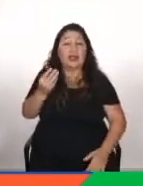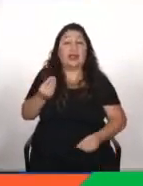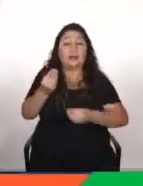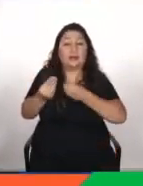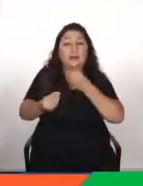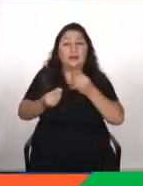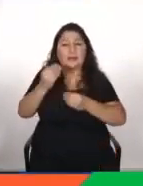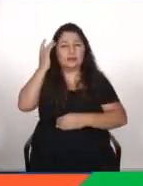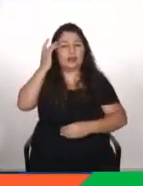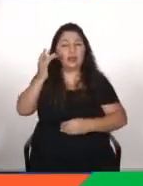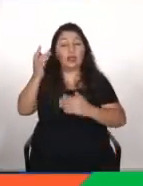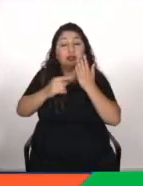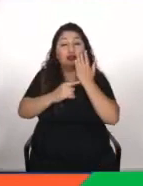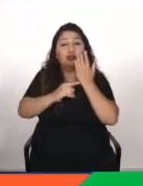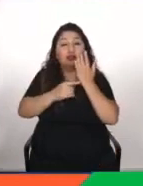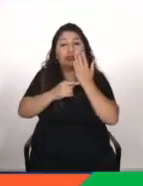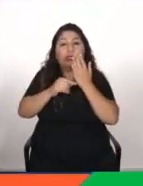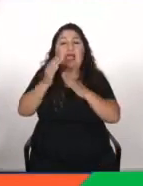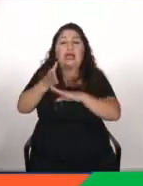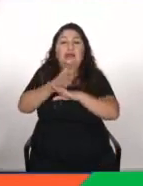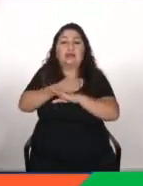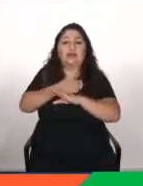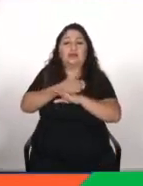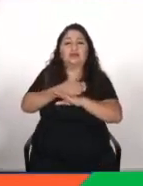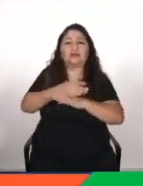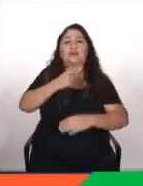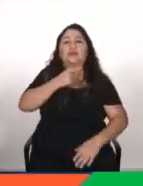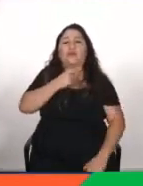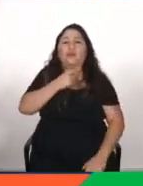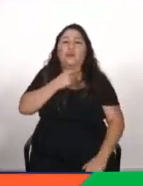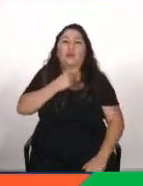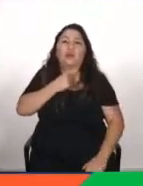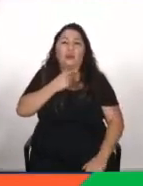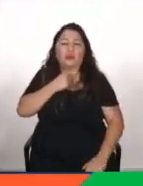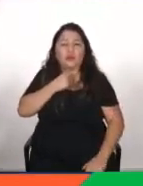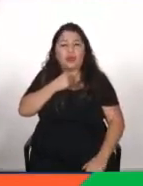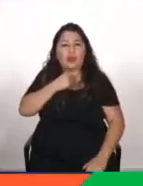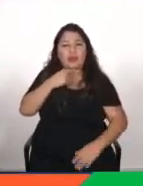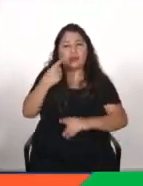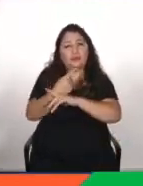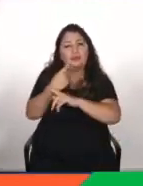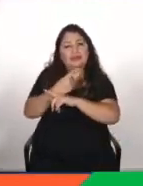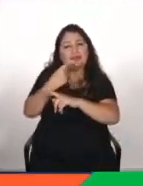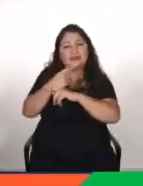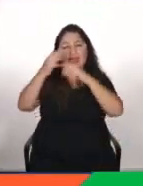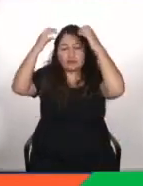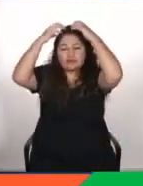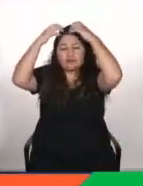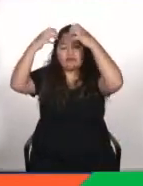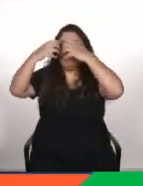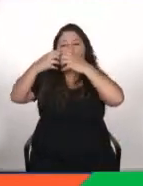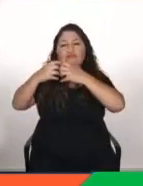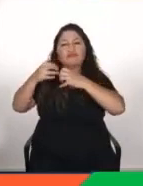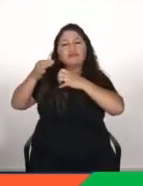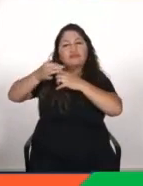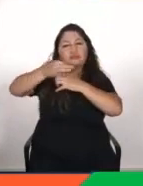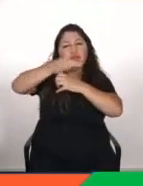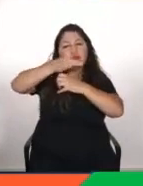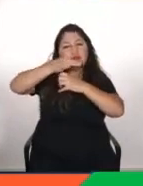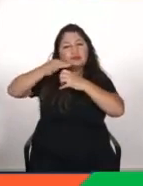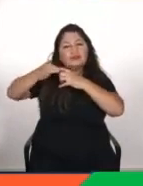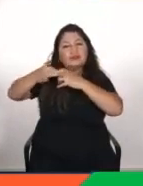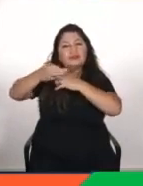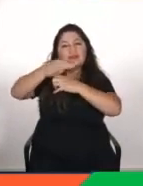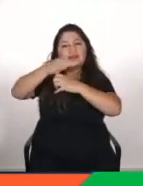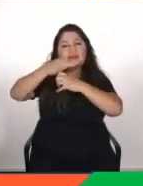inteligencia artificial también me gustaría hablar un poco de redes neuronales que es una frase que yo siento que se ha vuelto de moda con esto del data